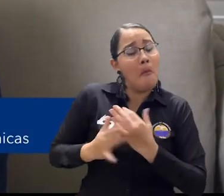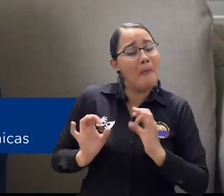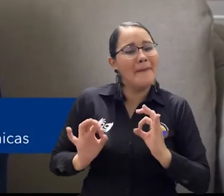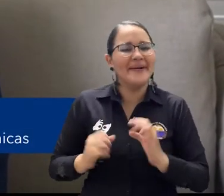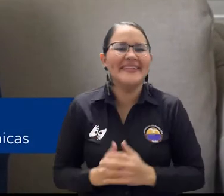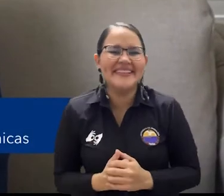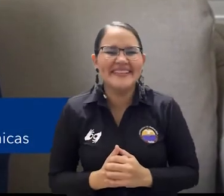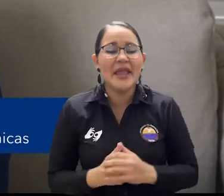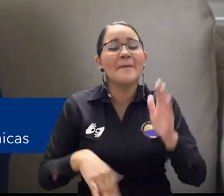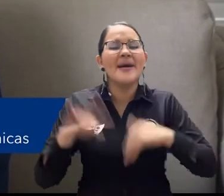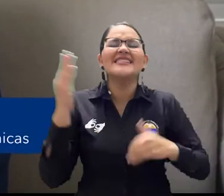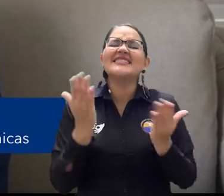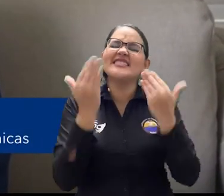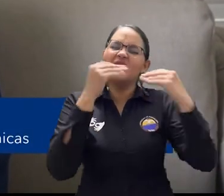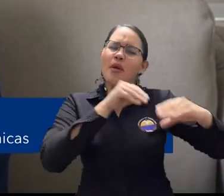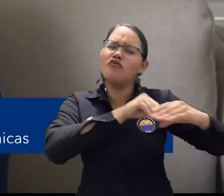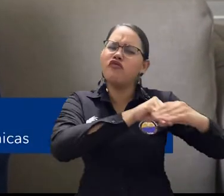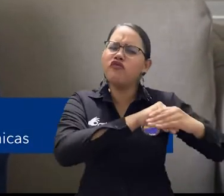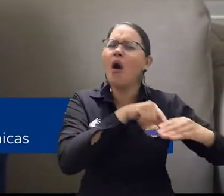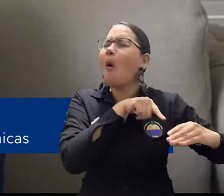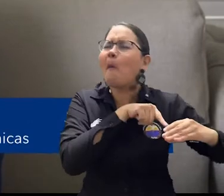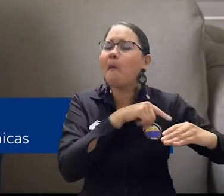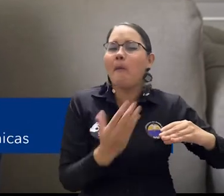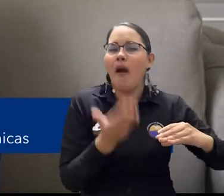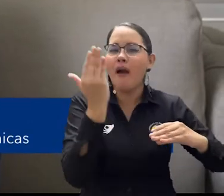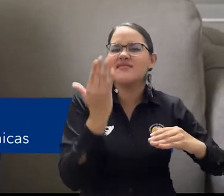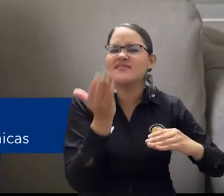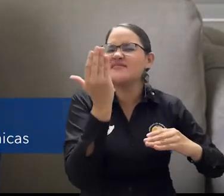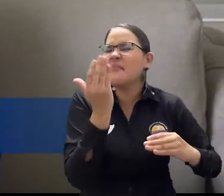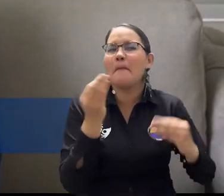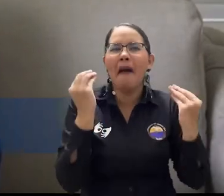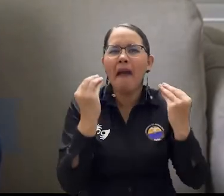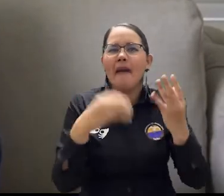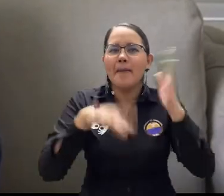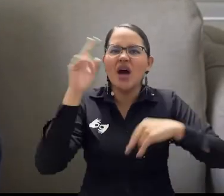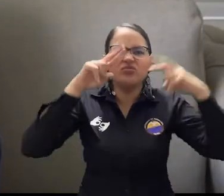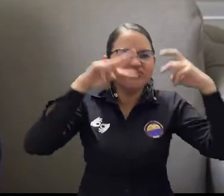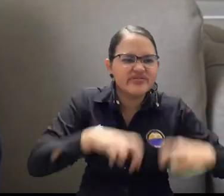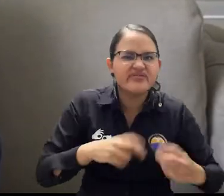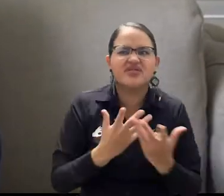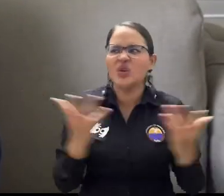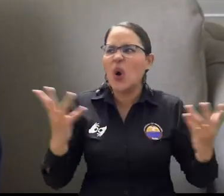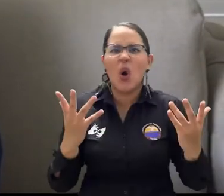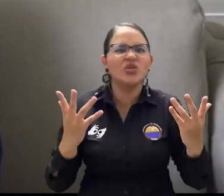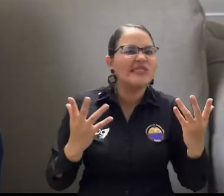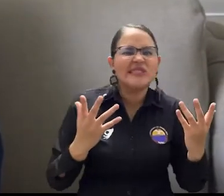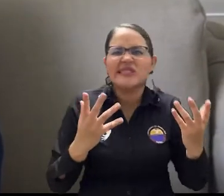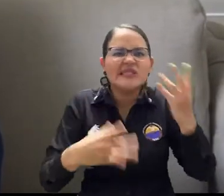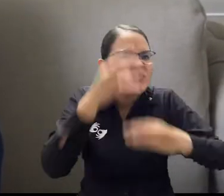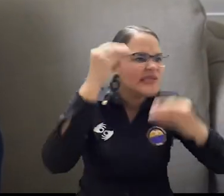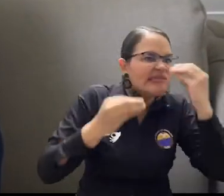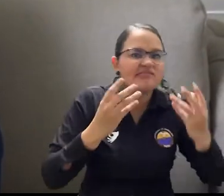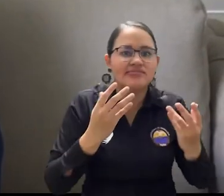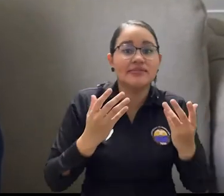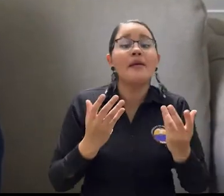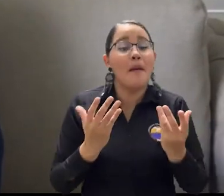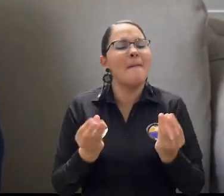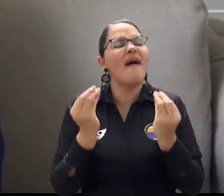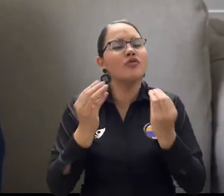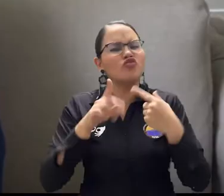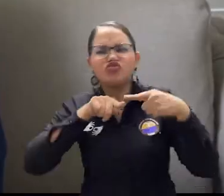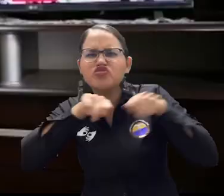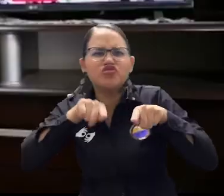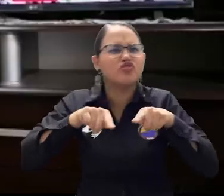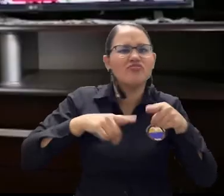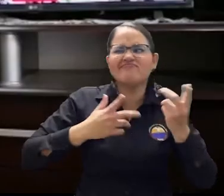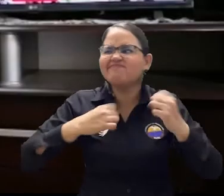se alimenta el motor de la investigación, permitiendo generar nuevo conocimiento, el cual es aprovechado para mejorar la competitividad del departamento del